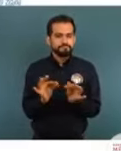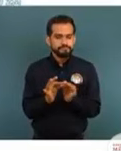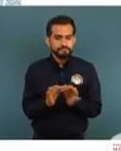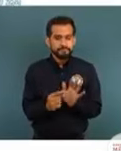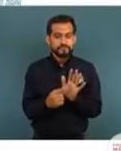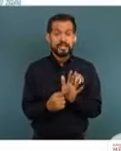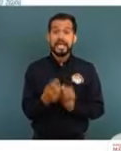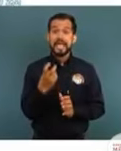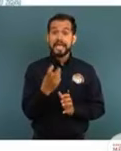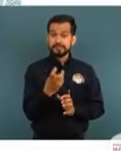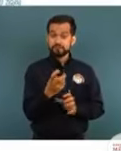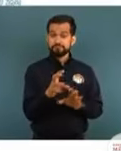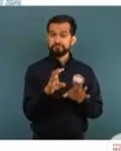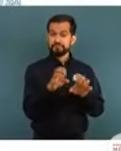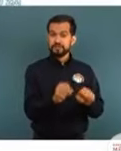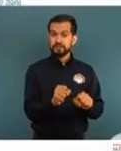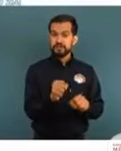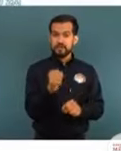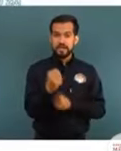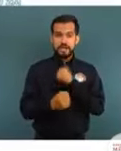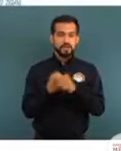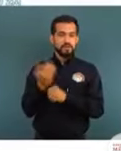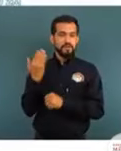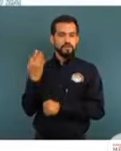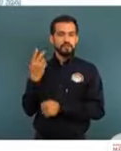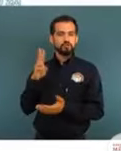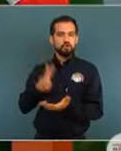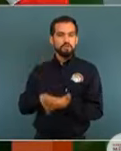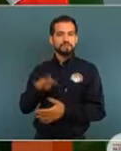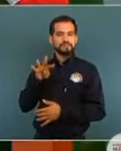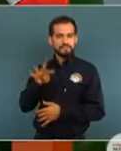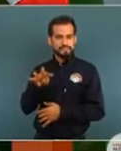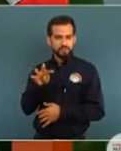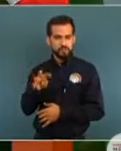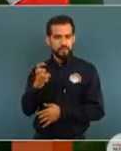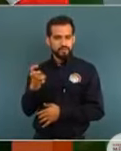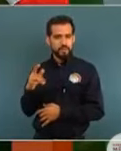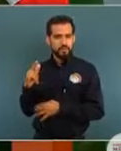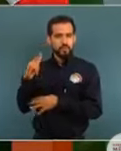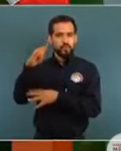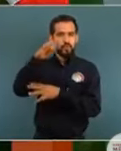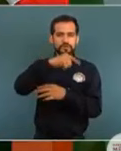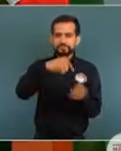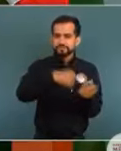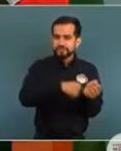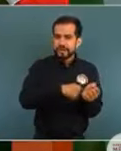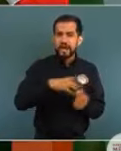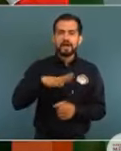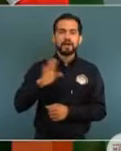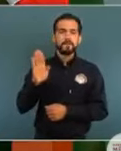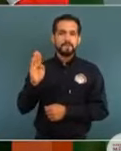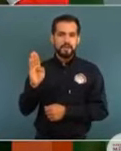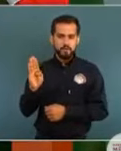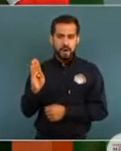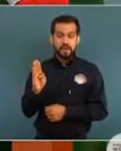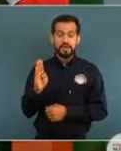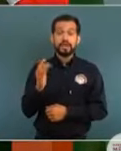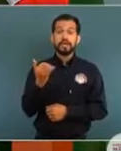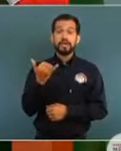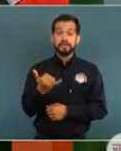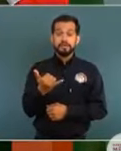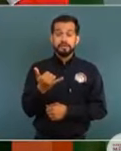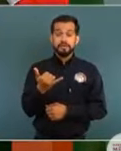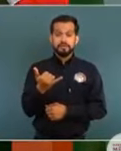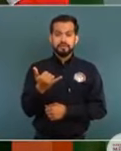de que los aseguramientos del 2019 en estas aeronaves se transportaba marihuana. En